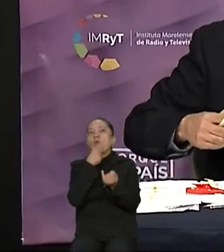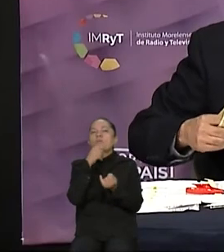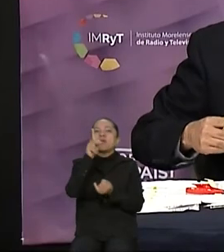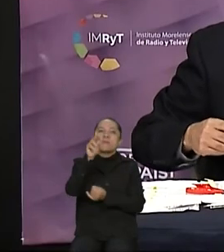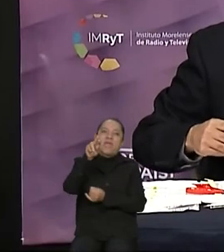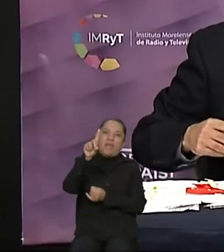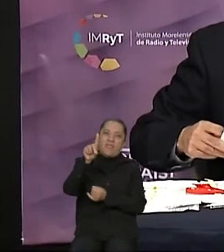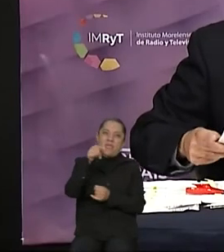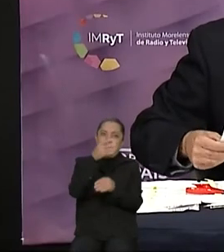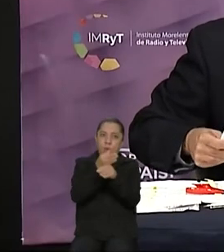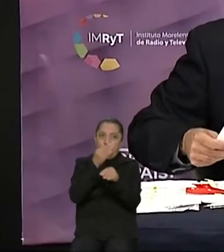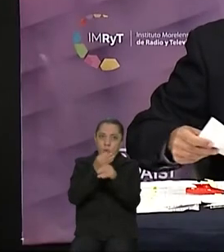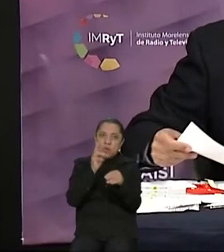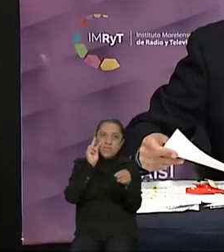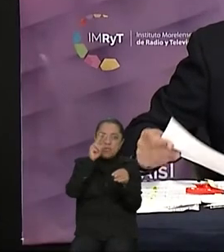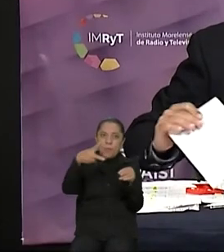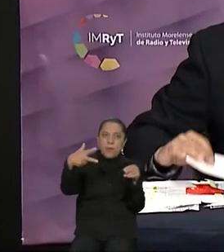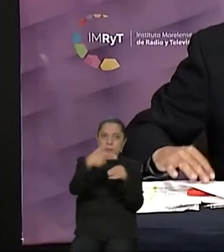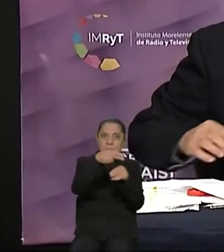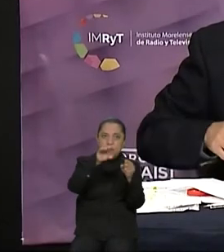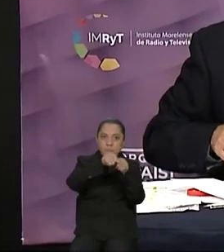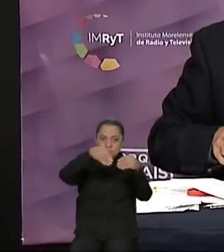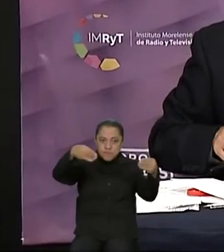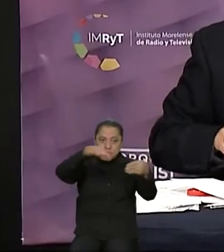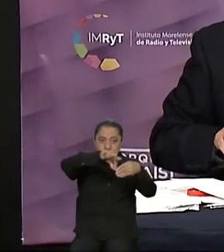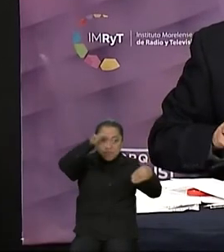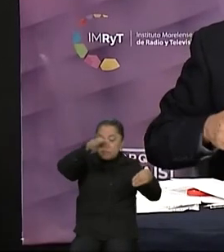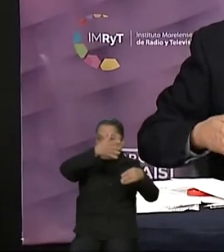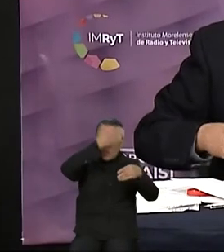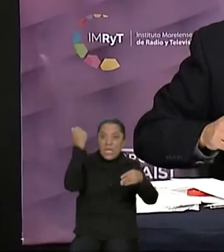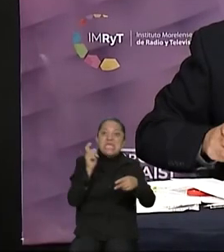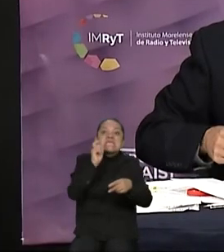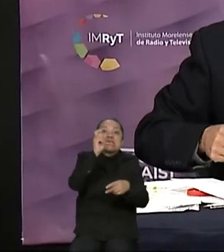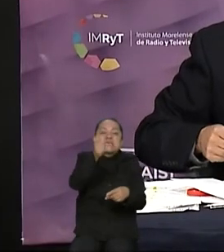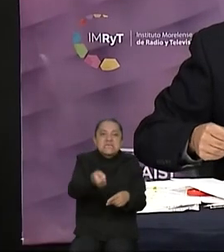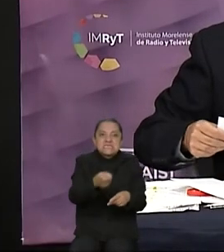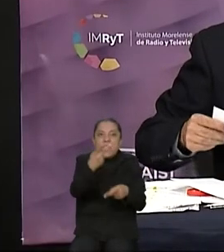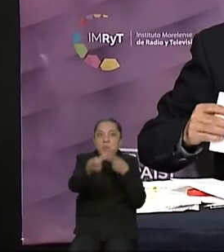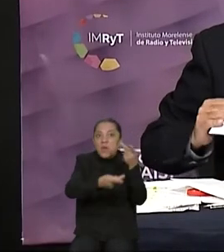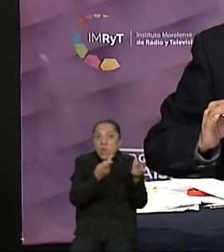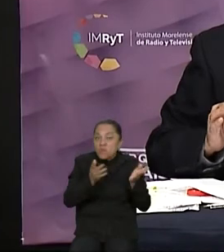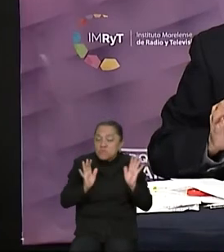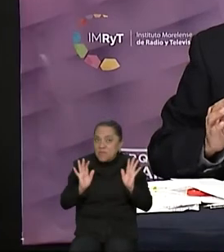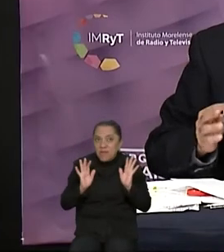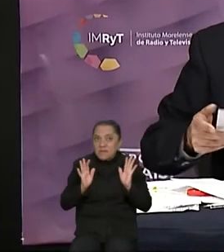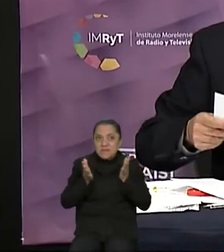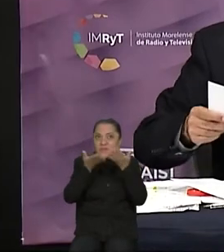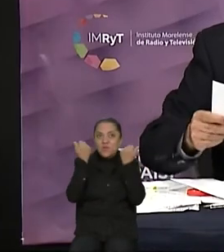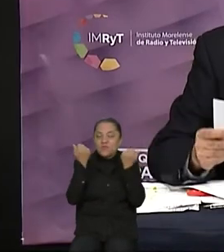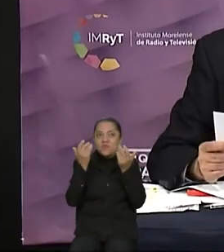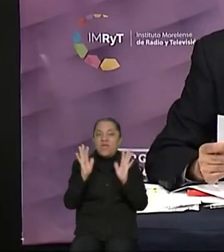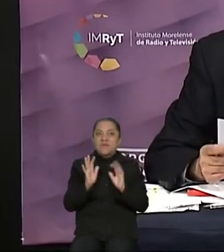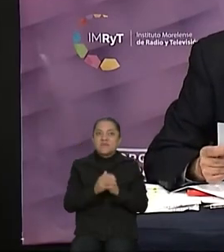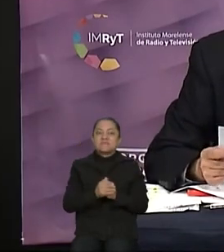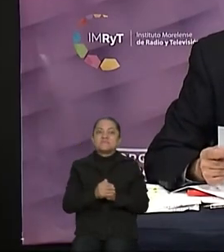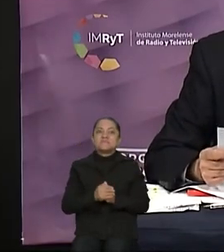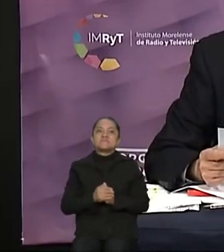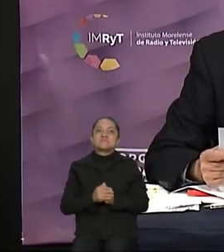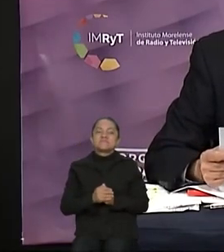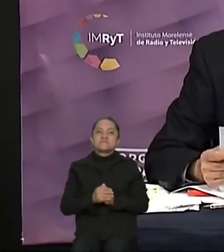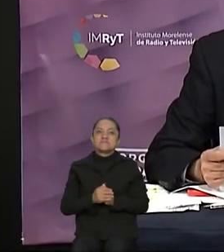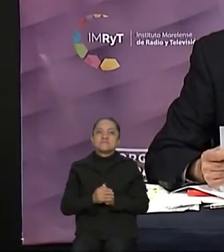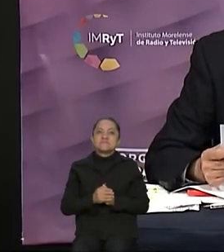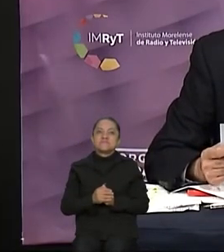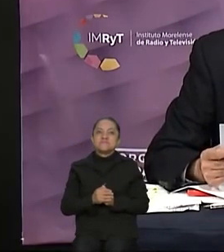Extraemos la pregunta de alguno. No sabemos quién será. No será quién será el que lo planteó, pero la pregunta es la siguiente.